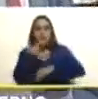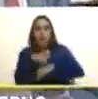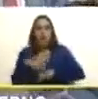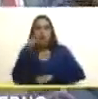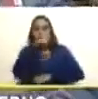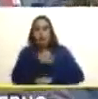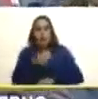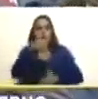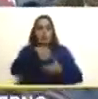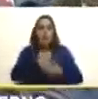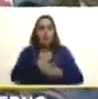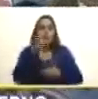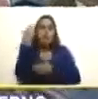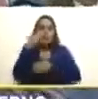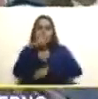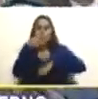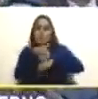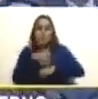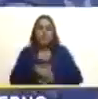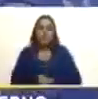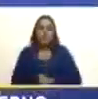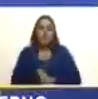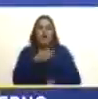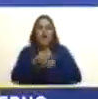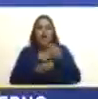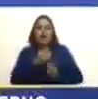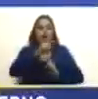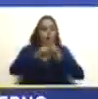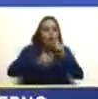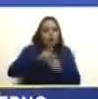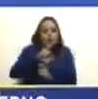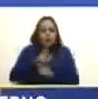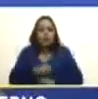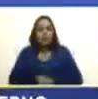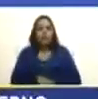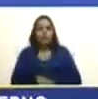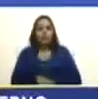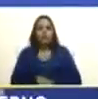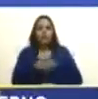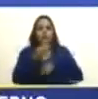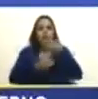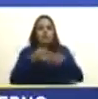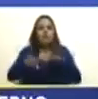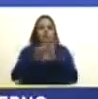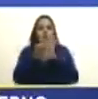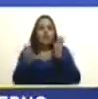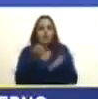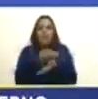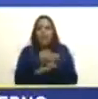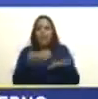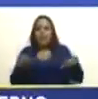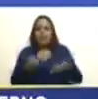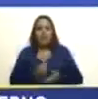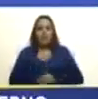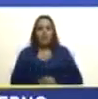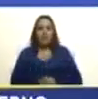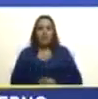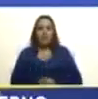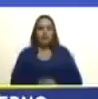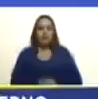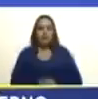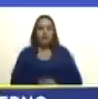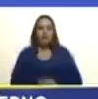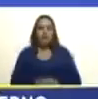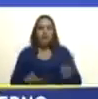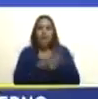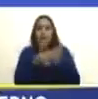representados en la asamblea harán las consultas para que sea una ley perfecta una ley